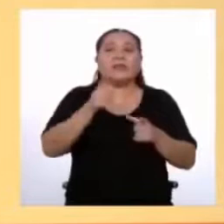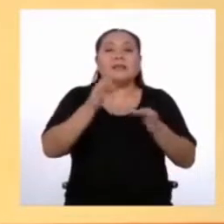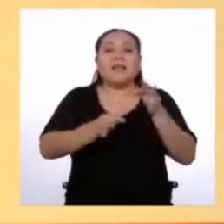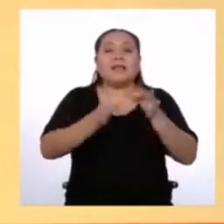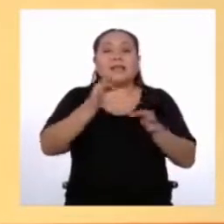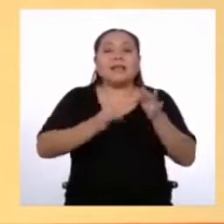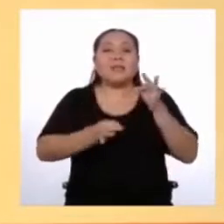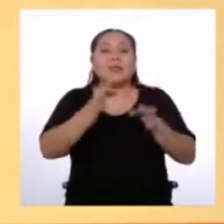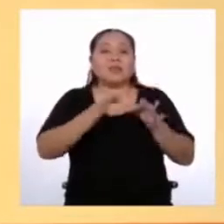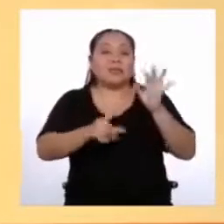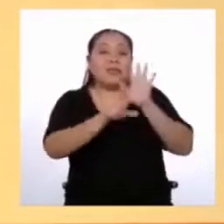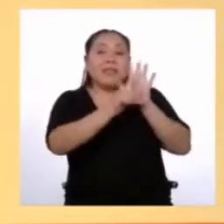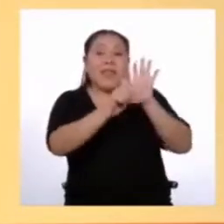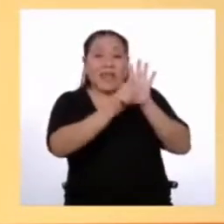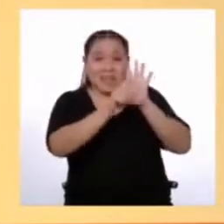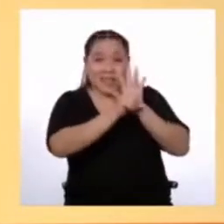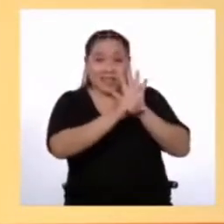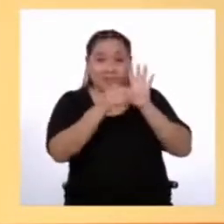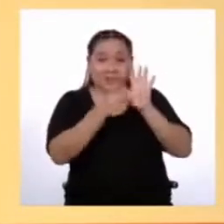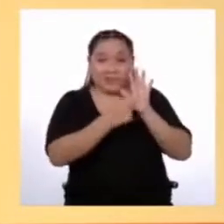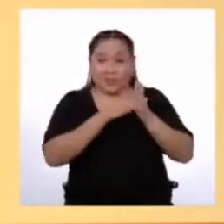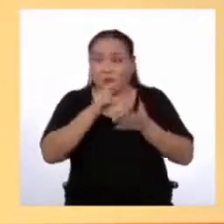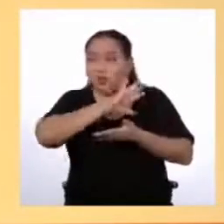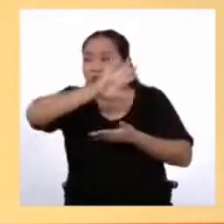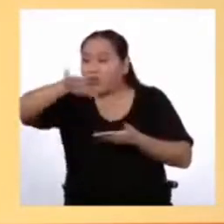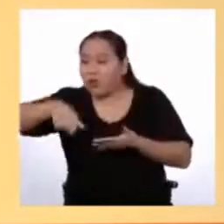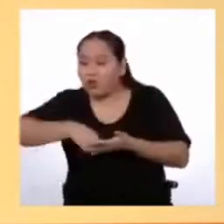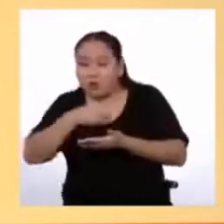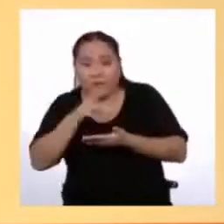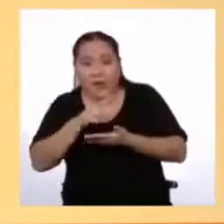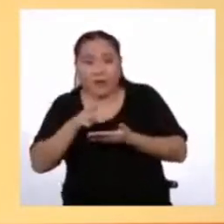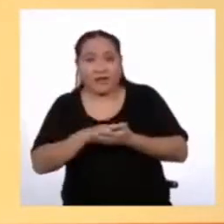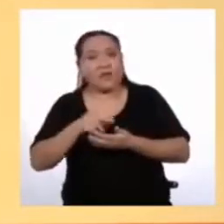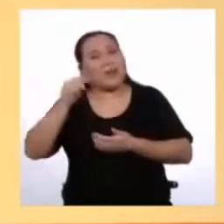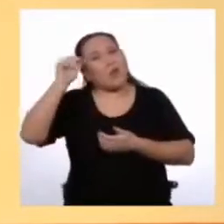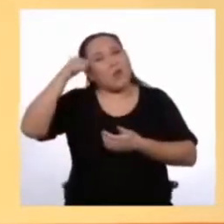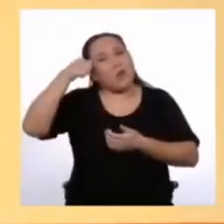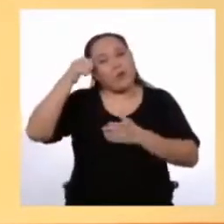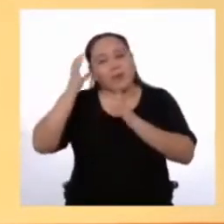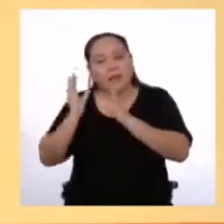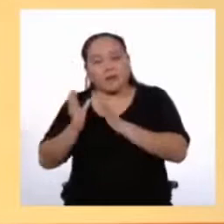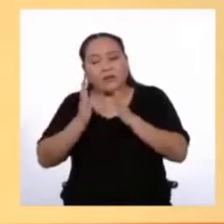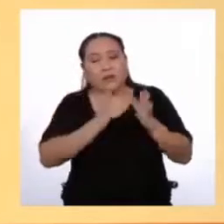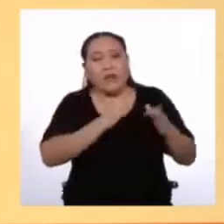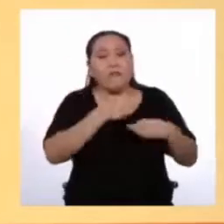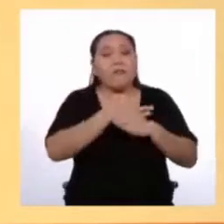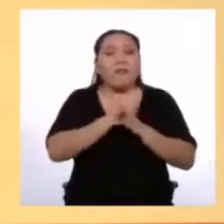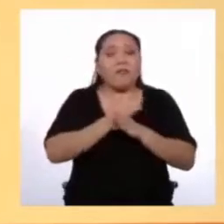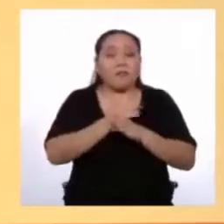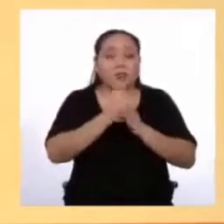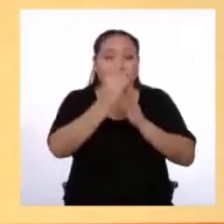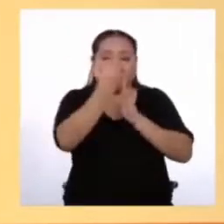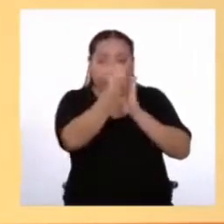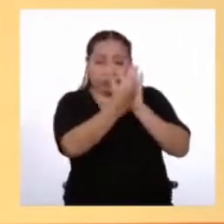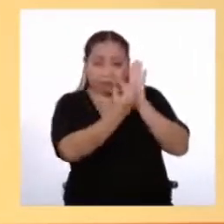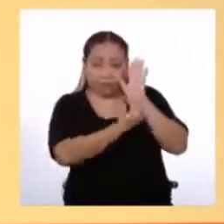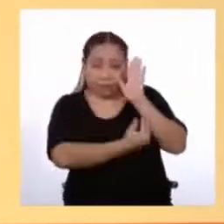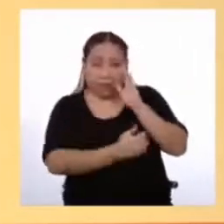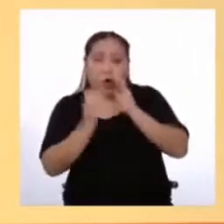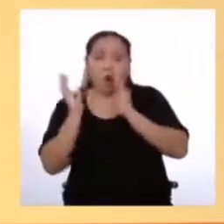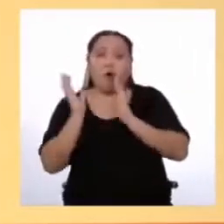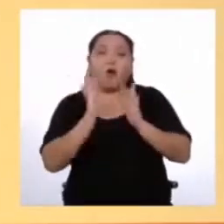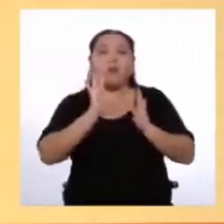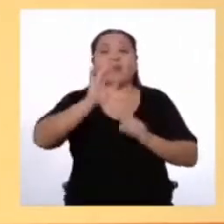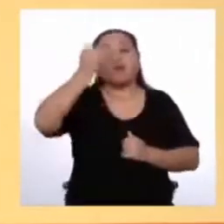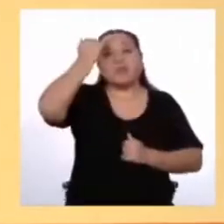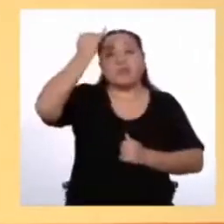Por todos Y no olvides La estructura Del proyecto de ley Que le dará El orden necesario De tus ideas Para que